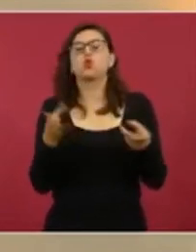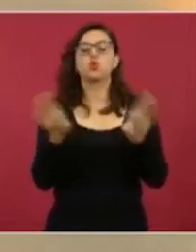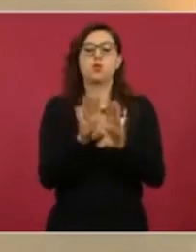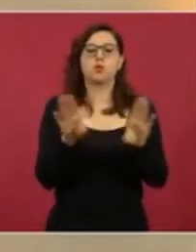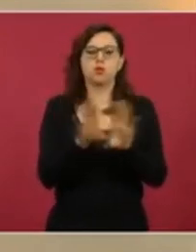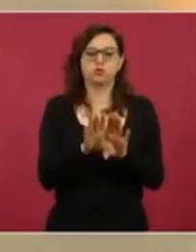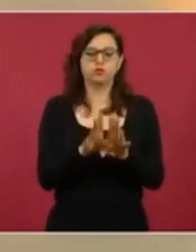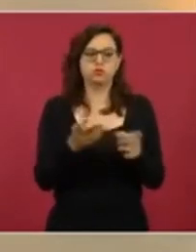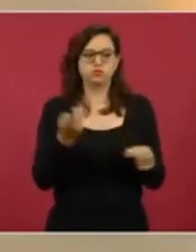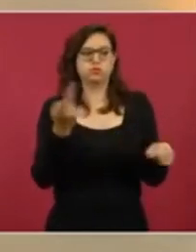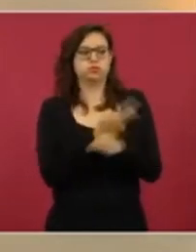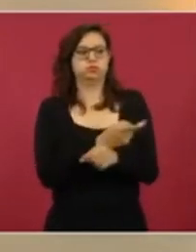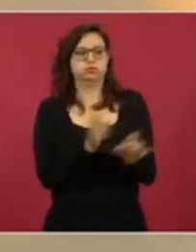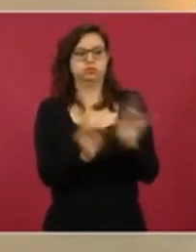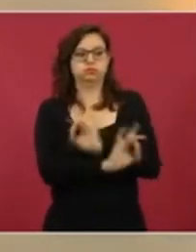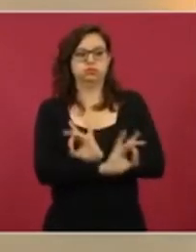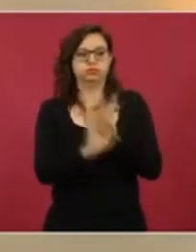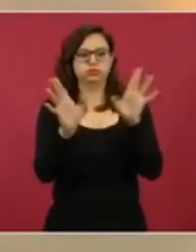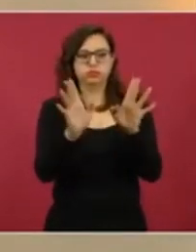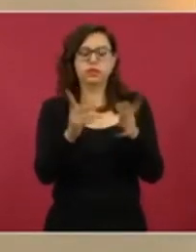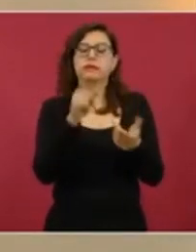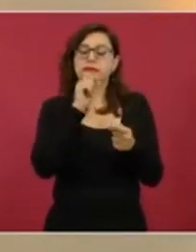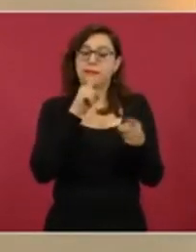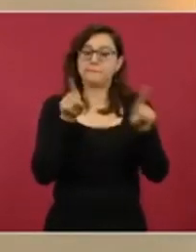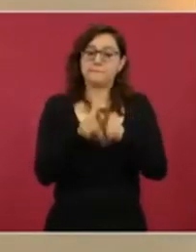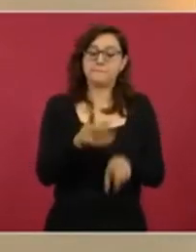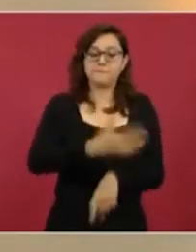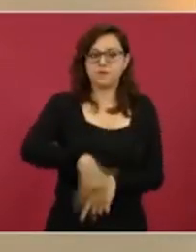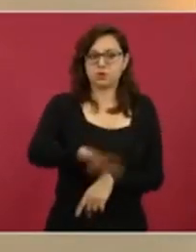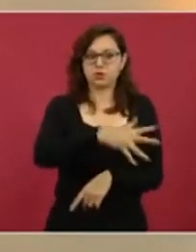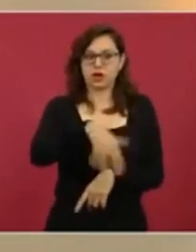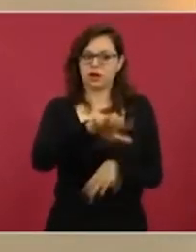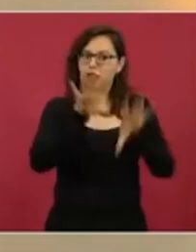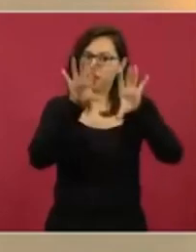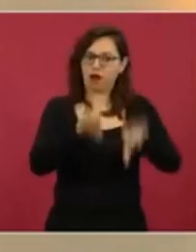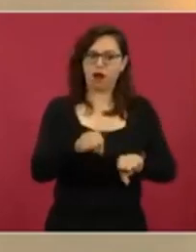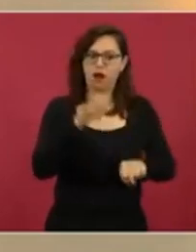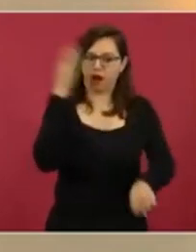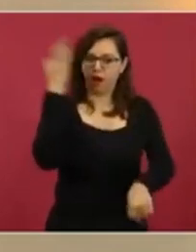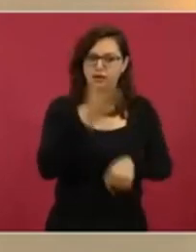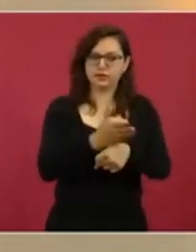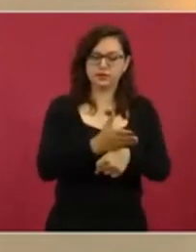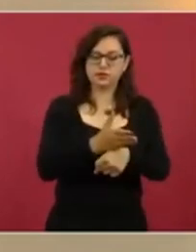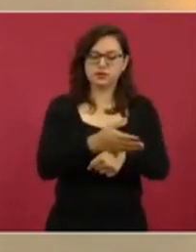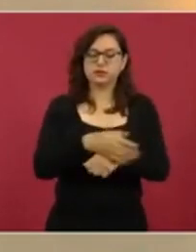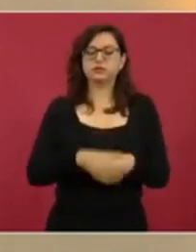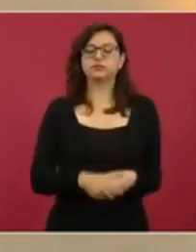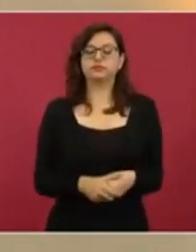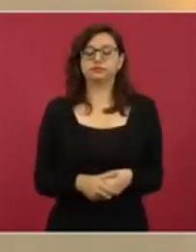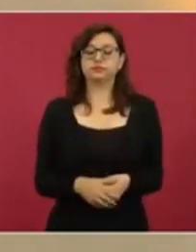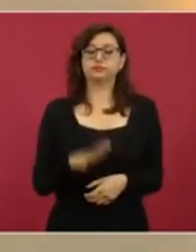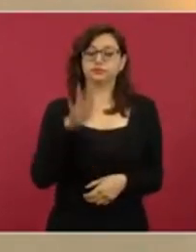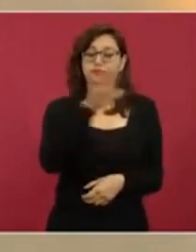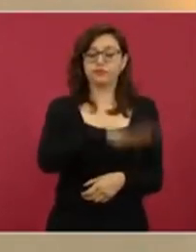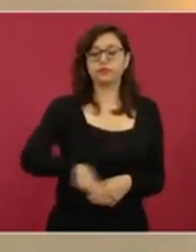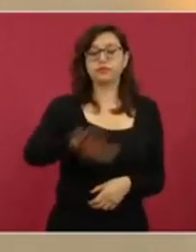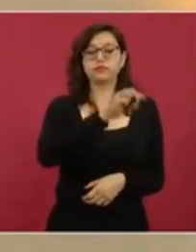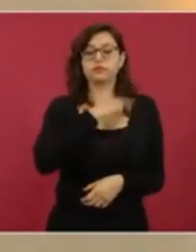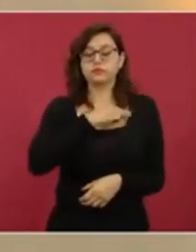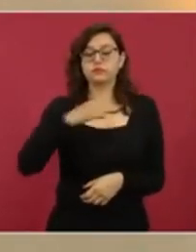de los responsables del evento en San José de Gracia, municipio de Marcos Castellano, en